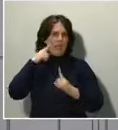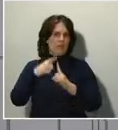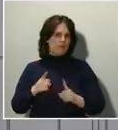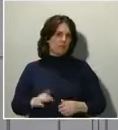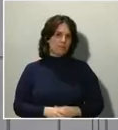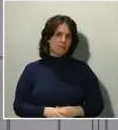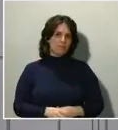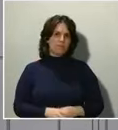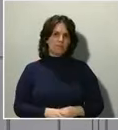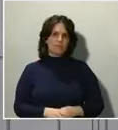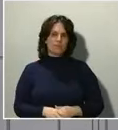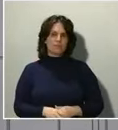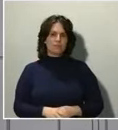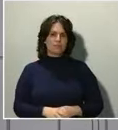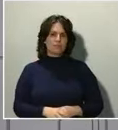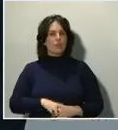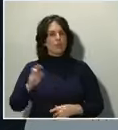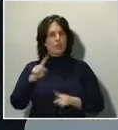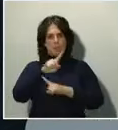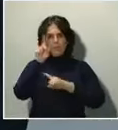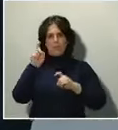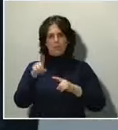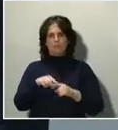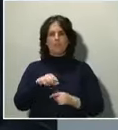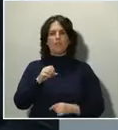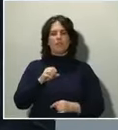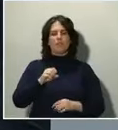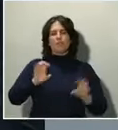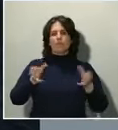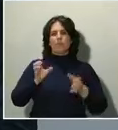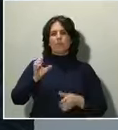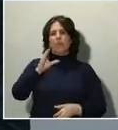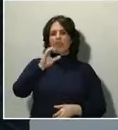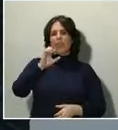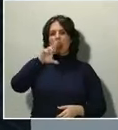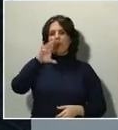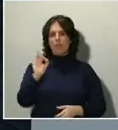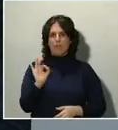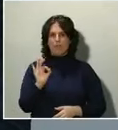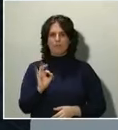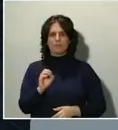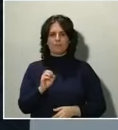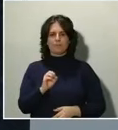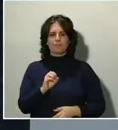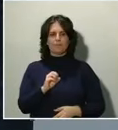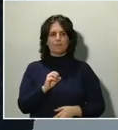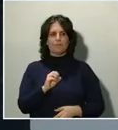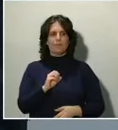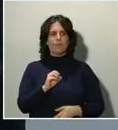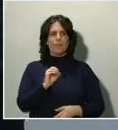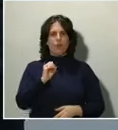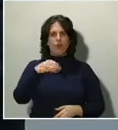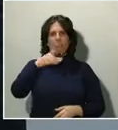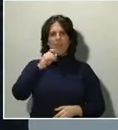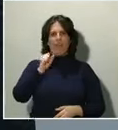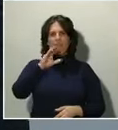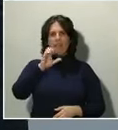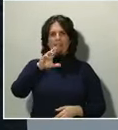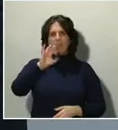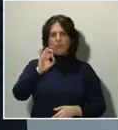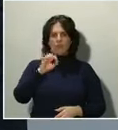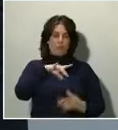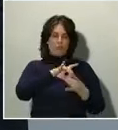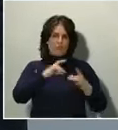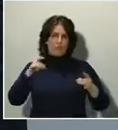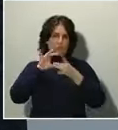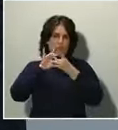Siguiente pregunta es Onda Cero. En este caso, el hilo conductor de las medidas de hoy. Y lo pregunta de la siguiente manera. ¿Se han solventado ya